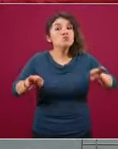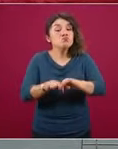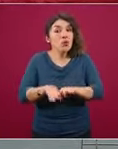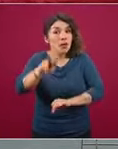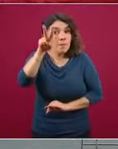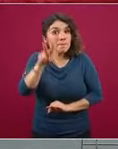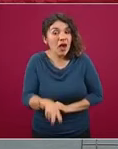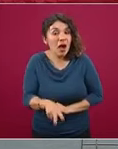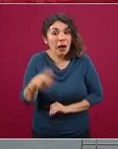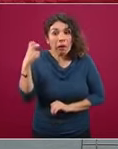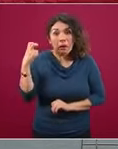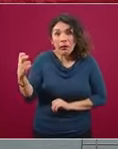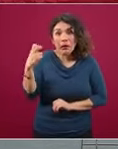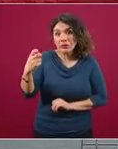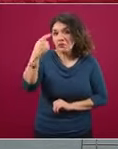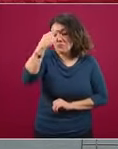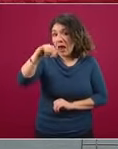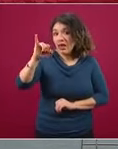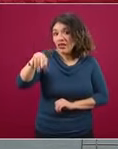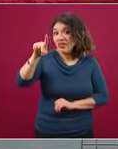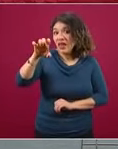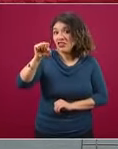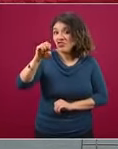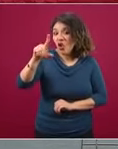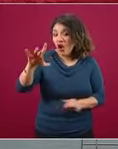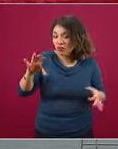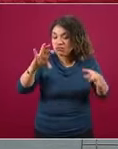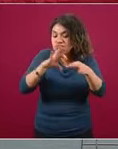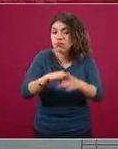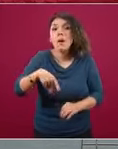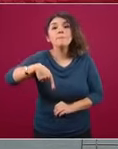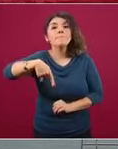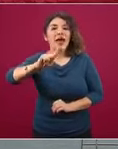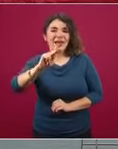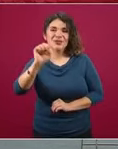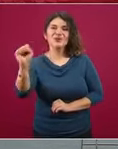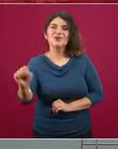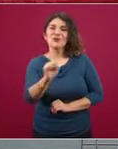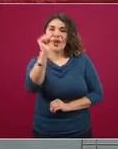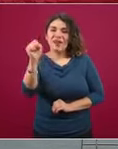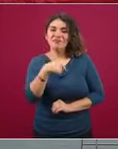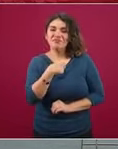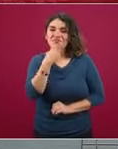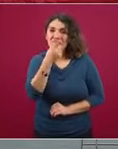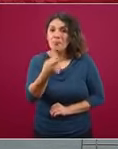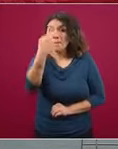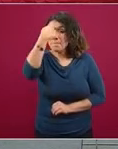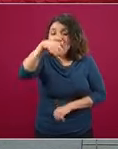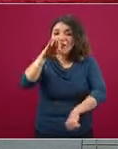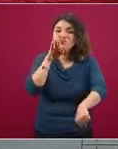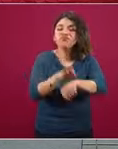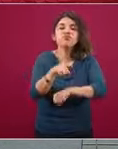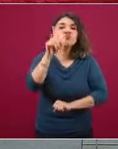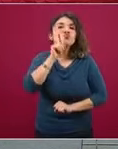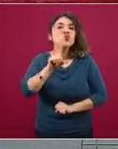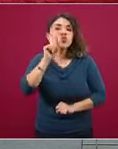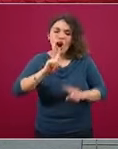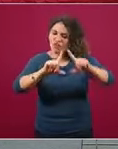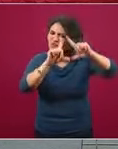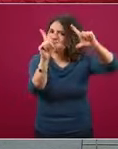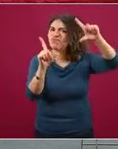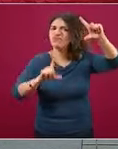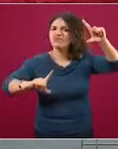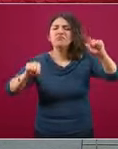importante para el Indesol, pero que afortunadamente podemos decir que para mujeres del país.